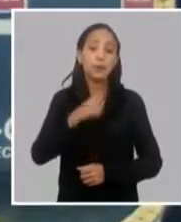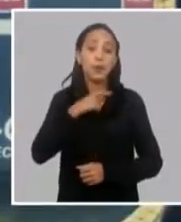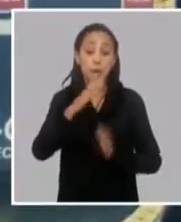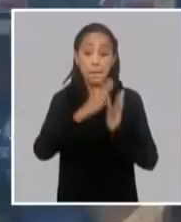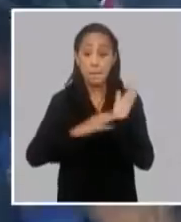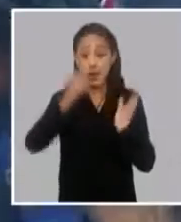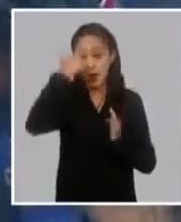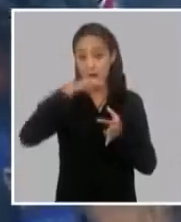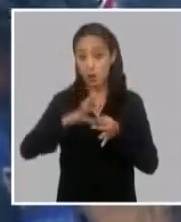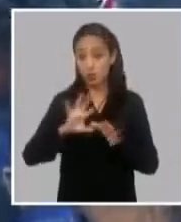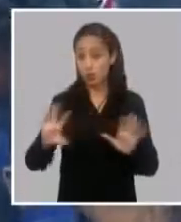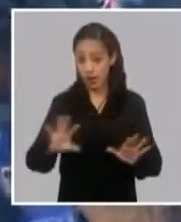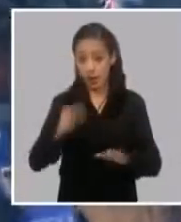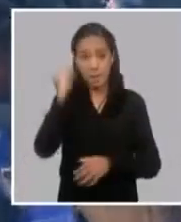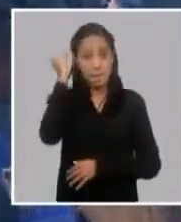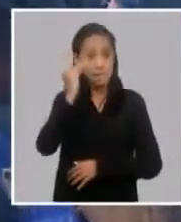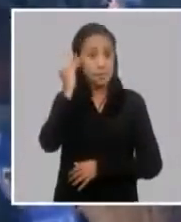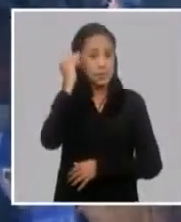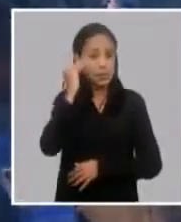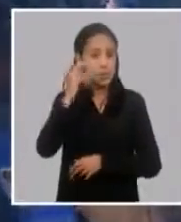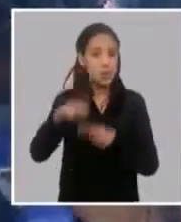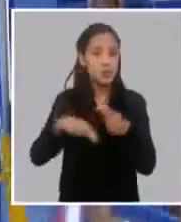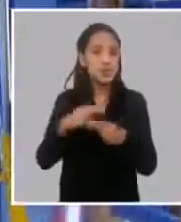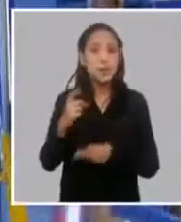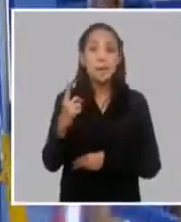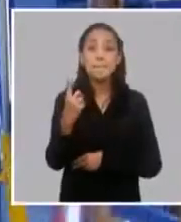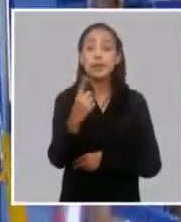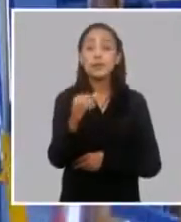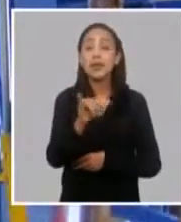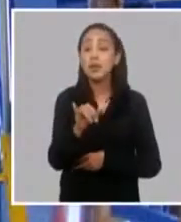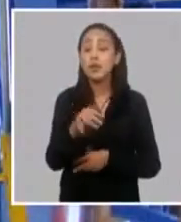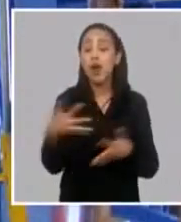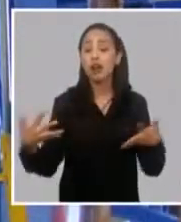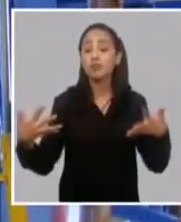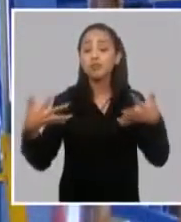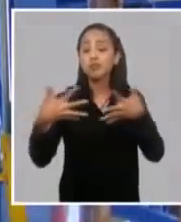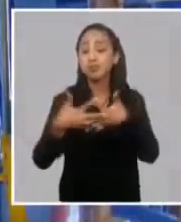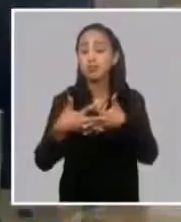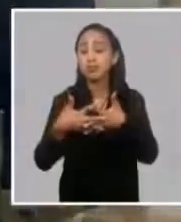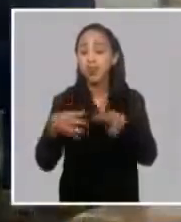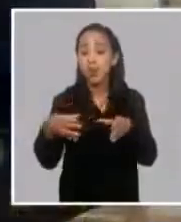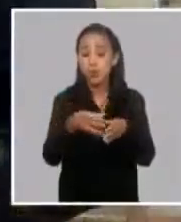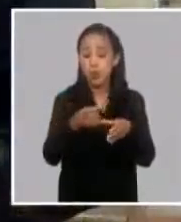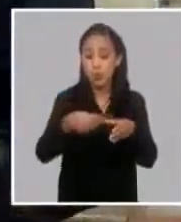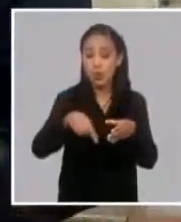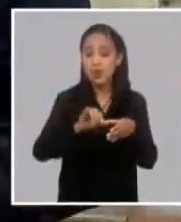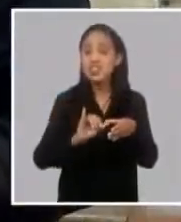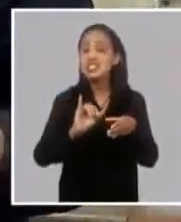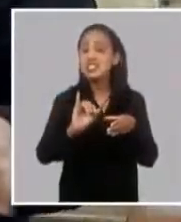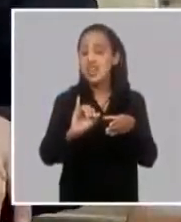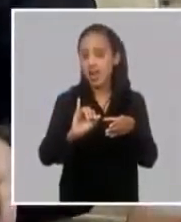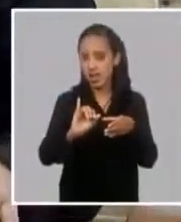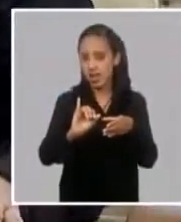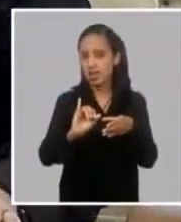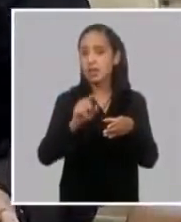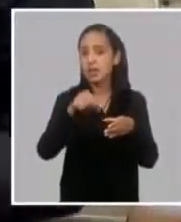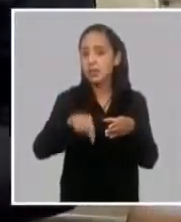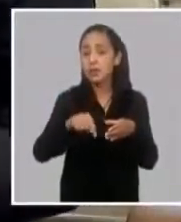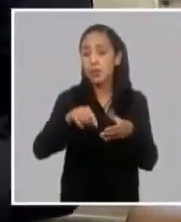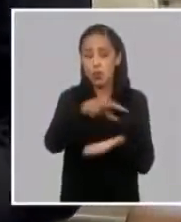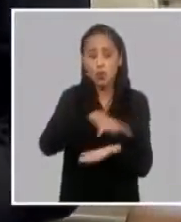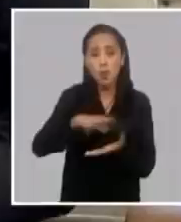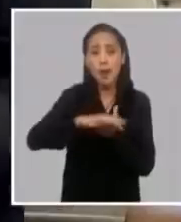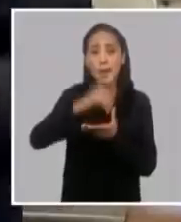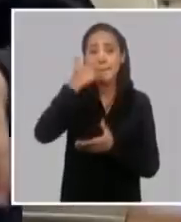se estima realizar la primera sincronización de la unidad 6 de la termonética Máximo Gómez, que es la de Mariel.